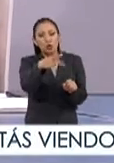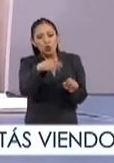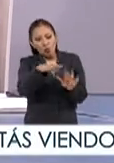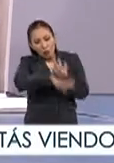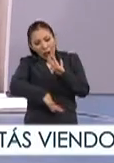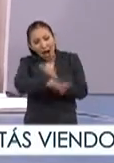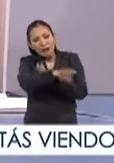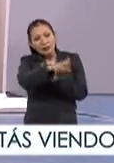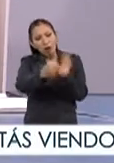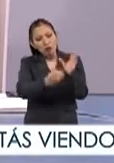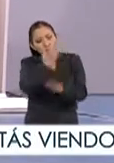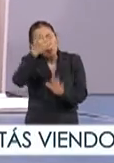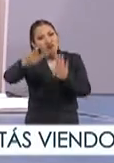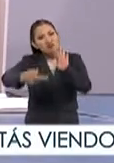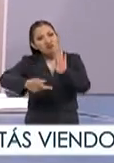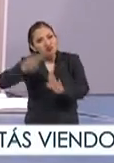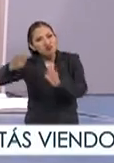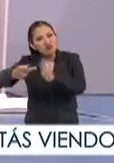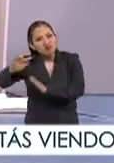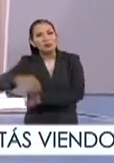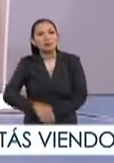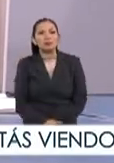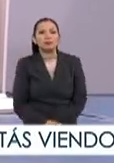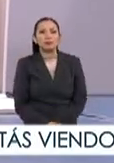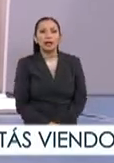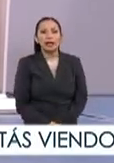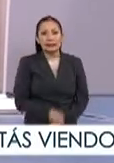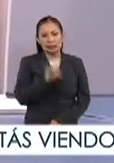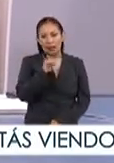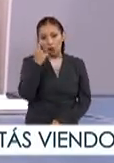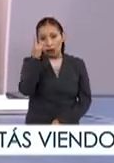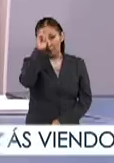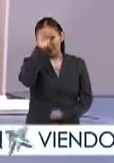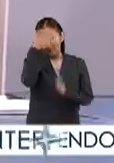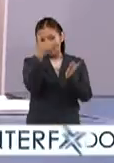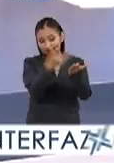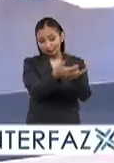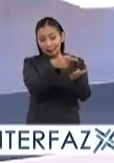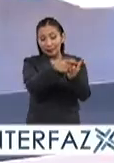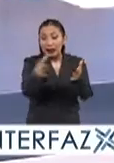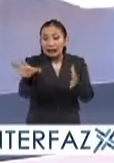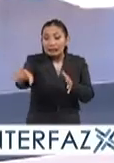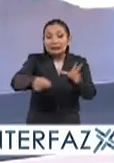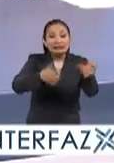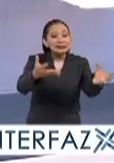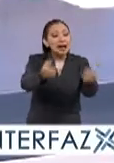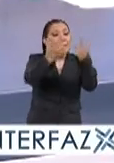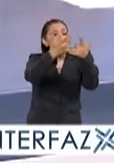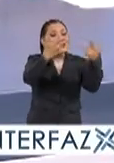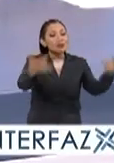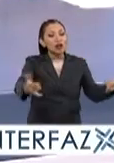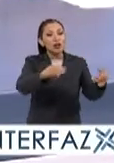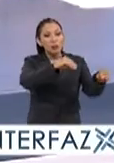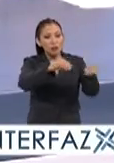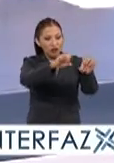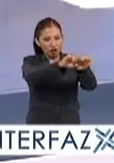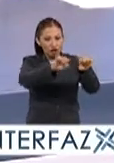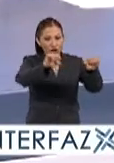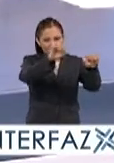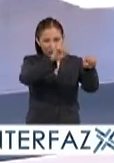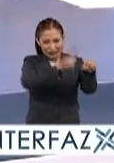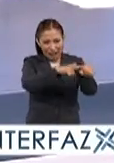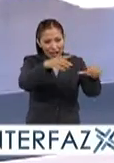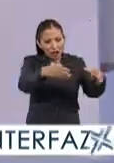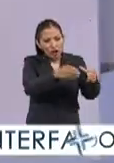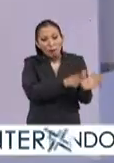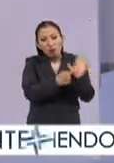espíritu se renuevan constantemente Sí, pues una propuesta de recuperar también la historia de estos movimientos sociales y cómo